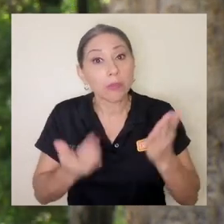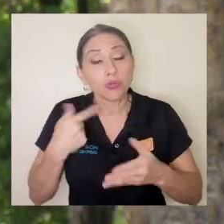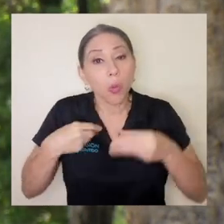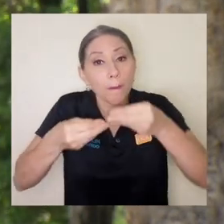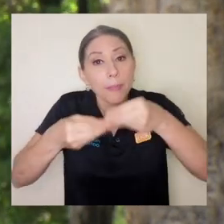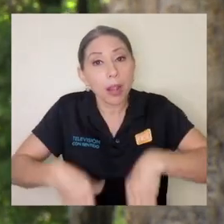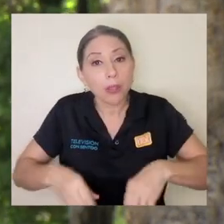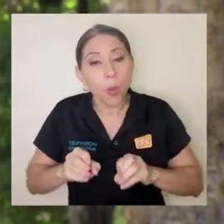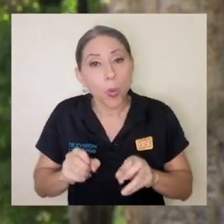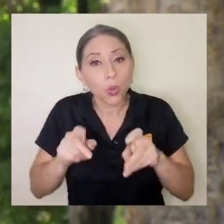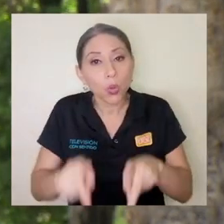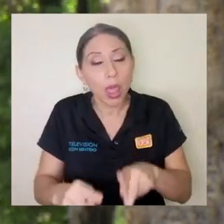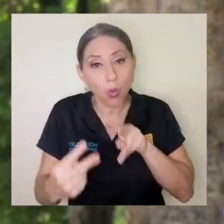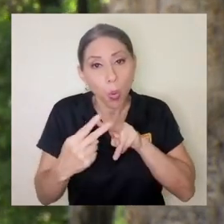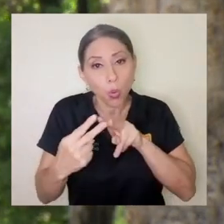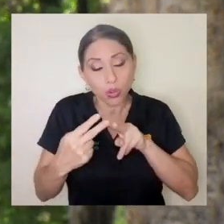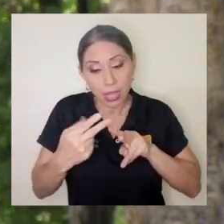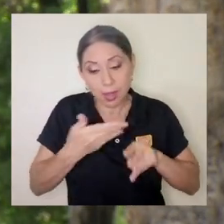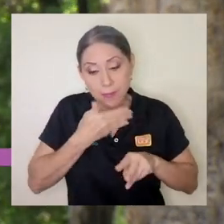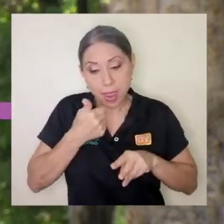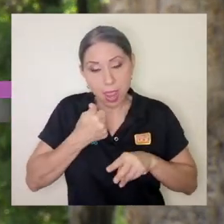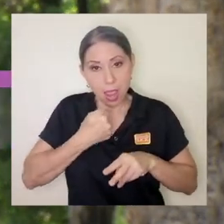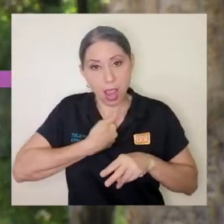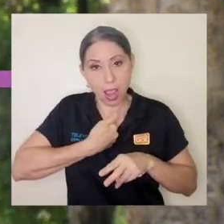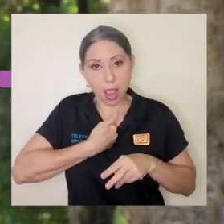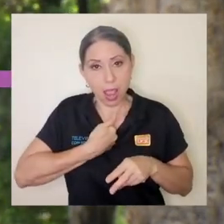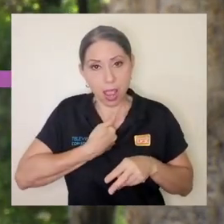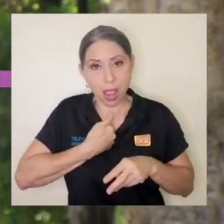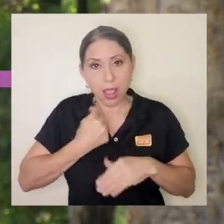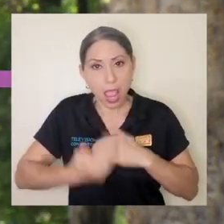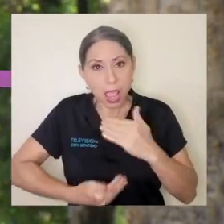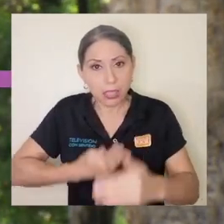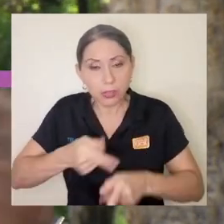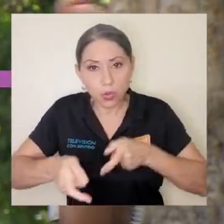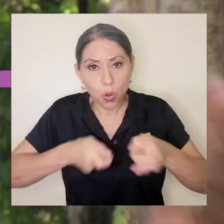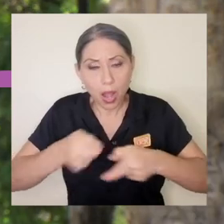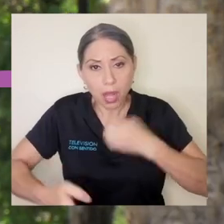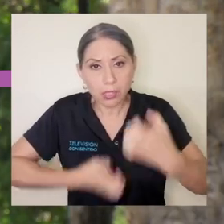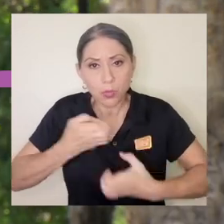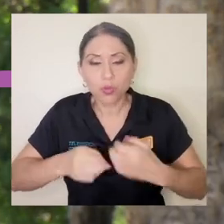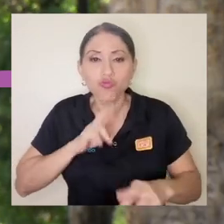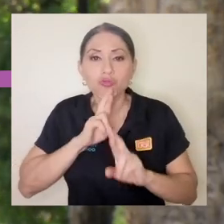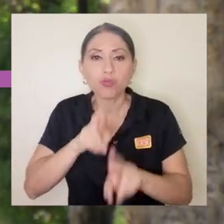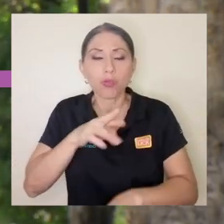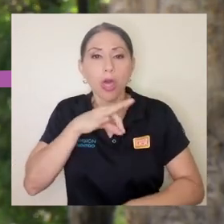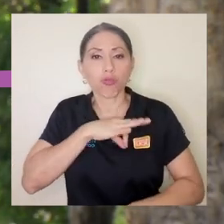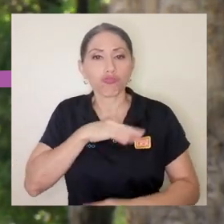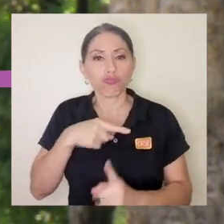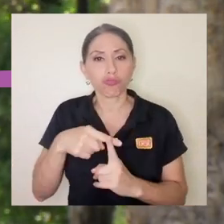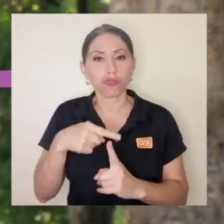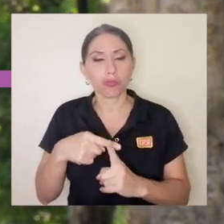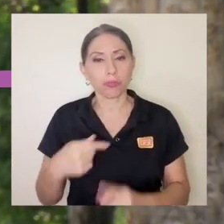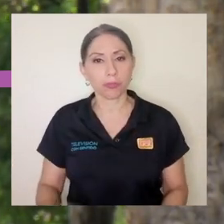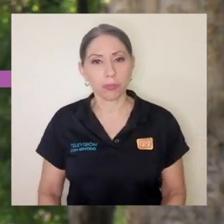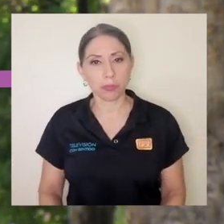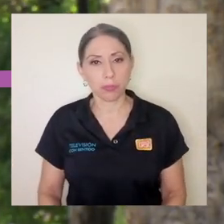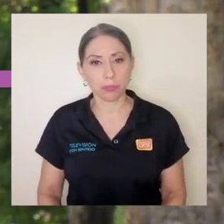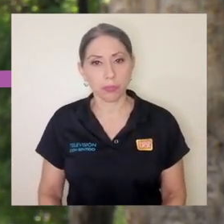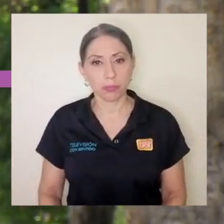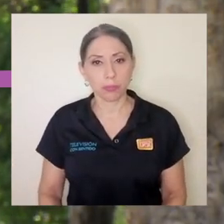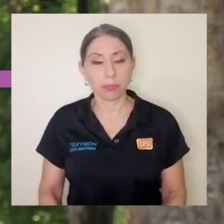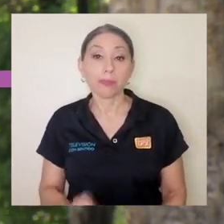oportunidad de conocerme mejor de gestionar mejor esas emociones y tener un resultado favorable entonces